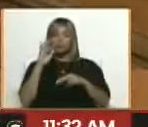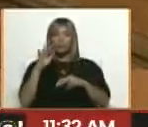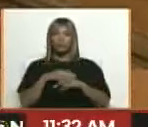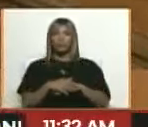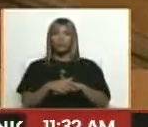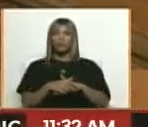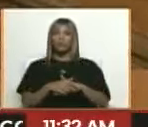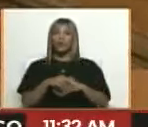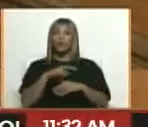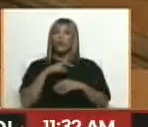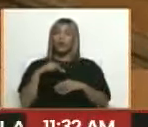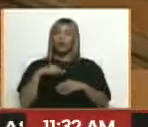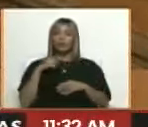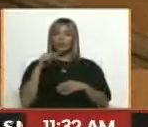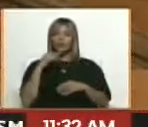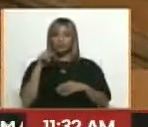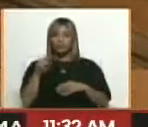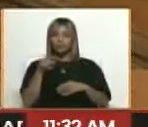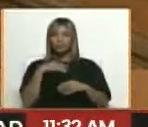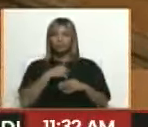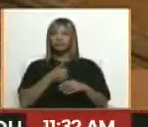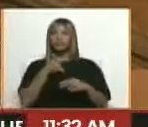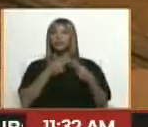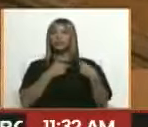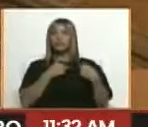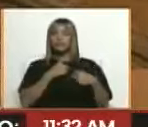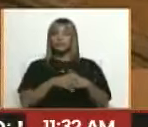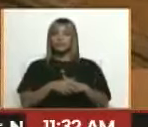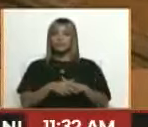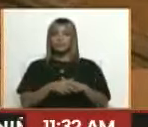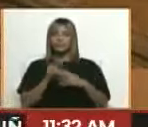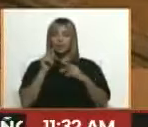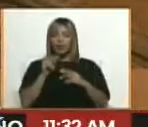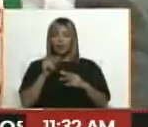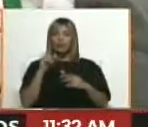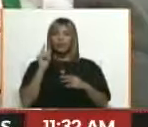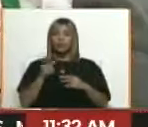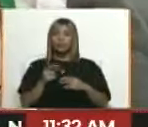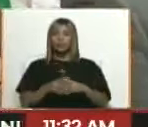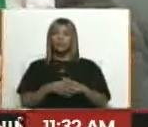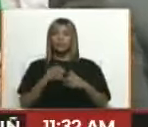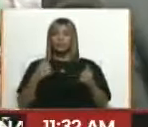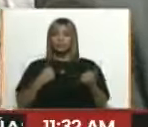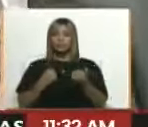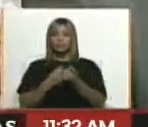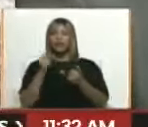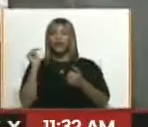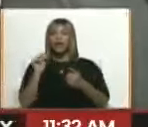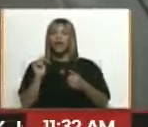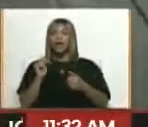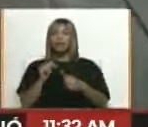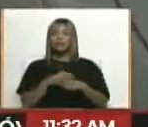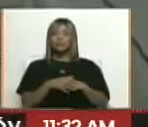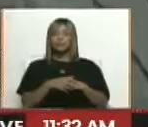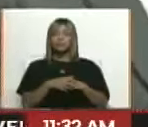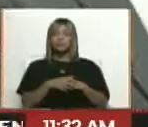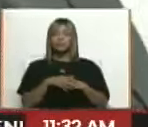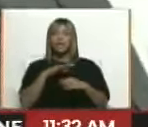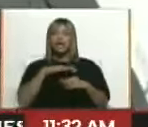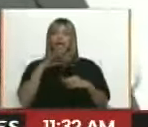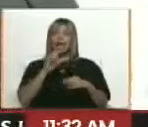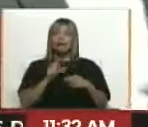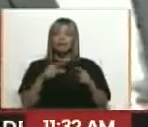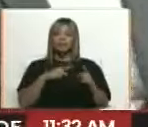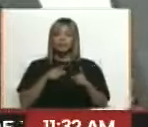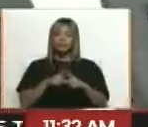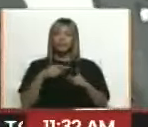ellos nosotros y nosotras tenemos la mayor responsabilidad. Y a ellos nos debemos. Ese siempre es y será el